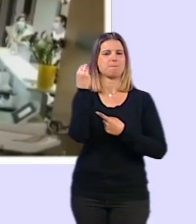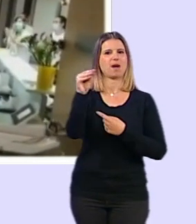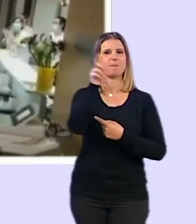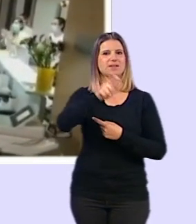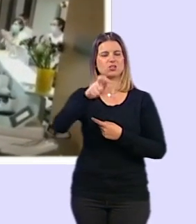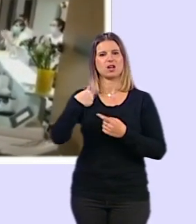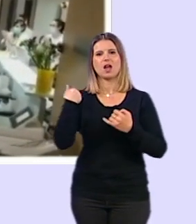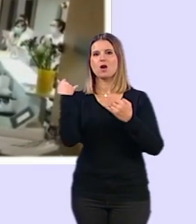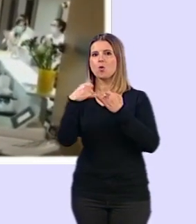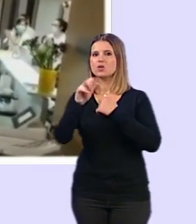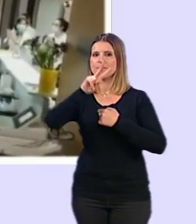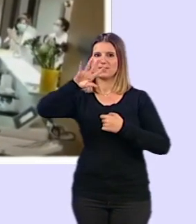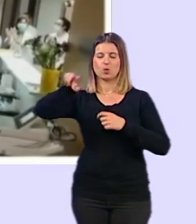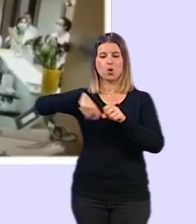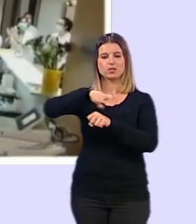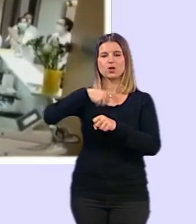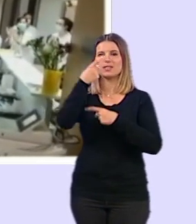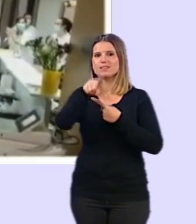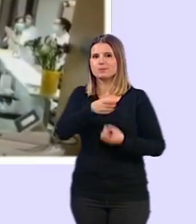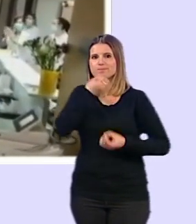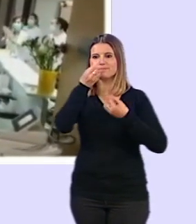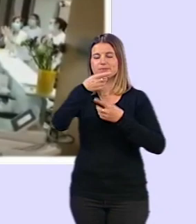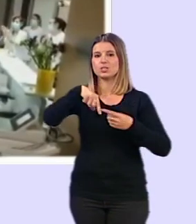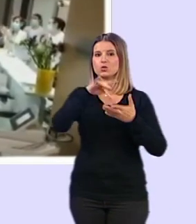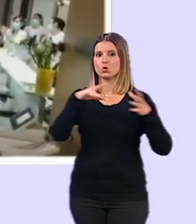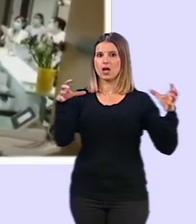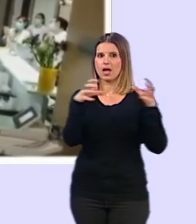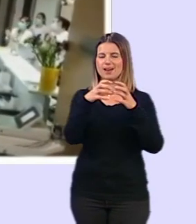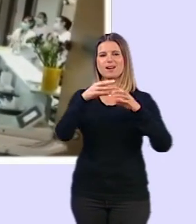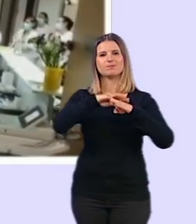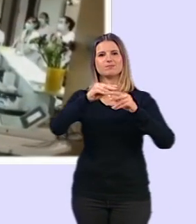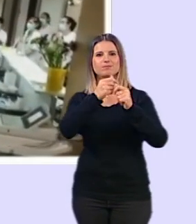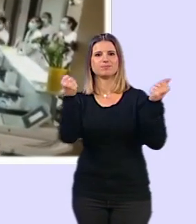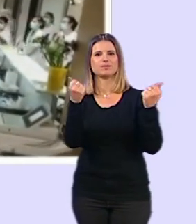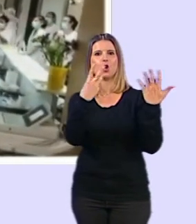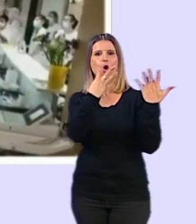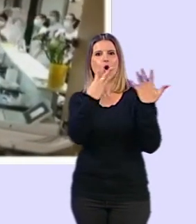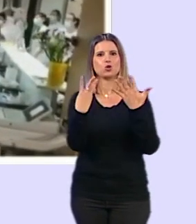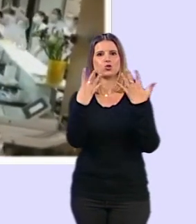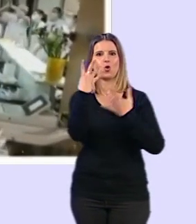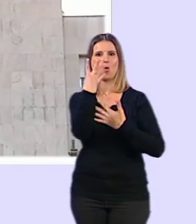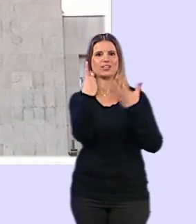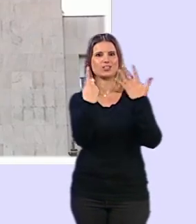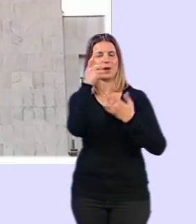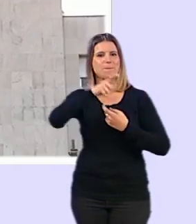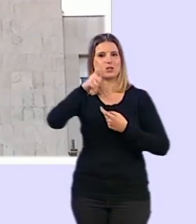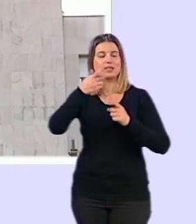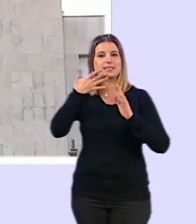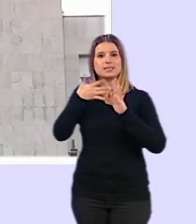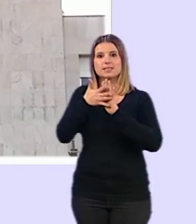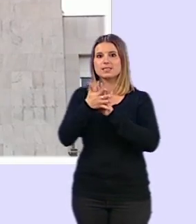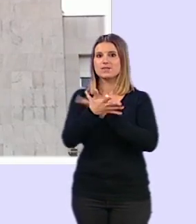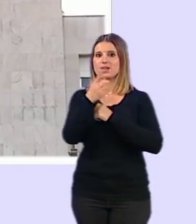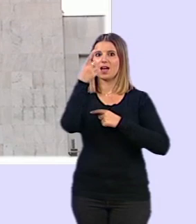en las últimas 24 horas. También se ha dado a conocer que en Granada se han curado 846 personas, suponiendo